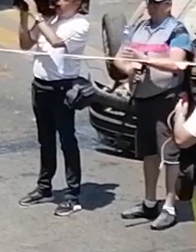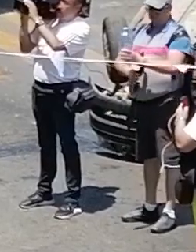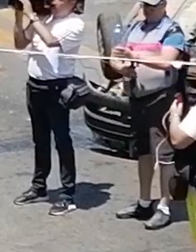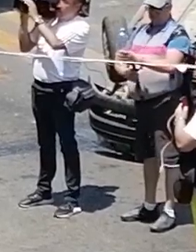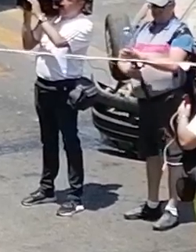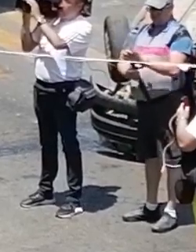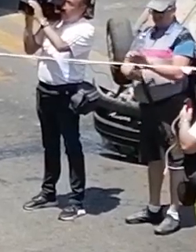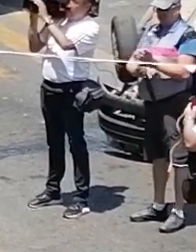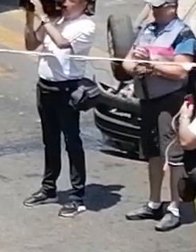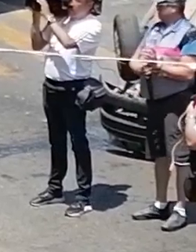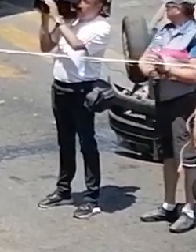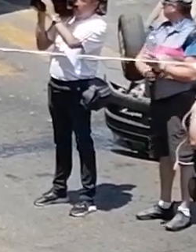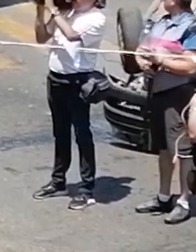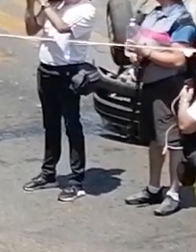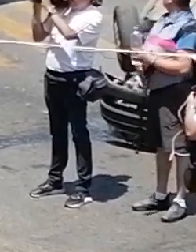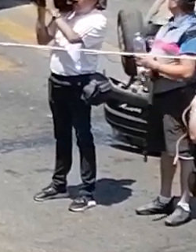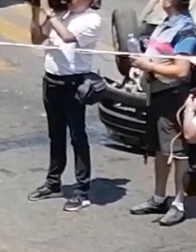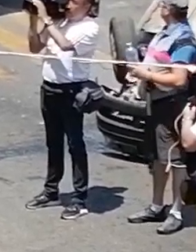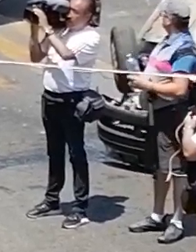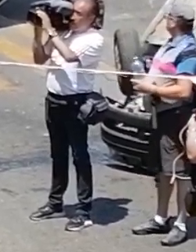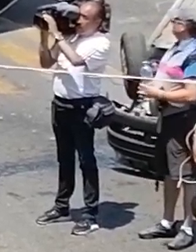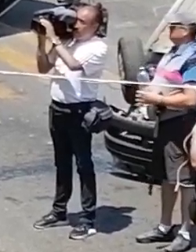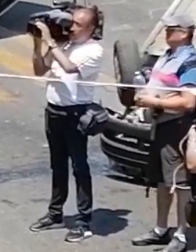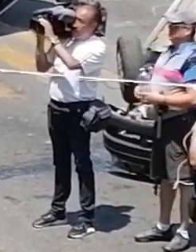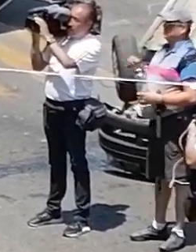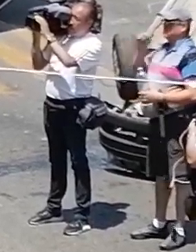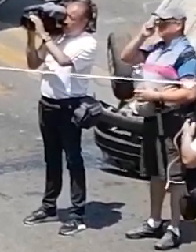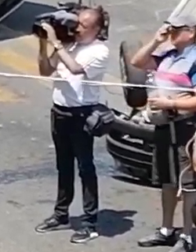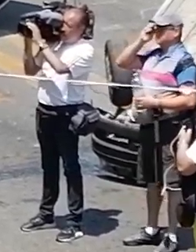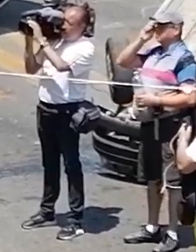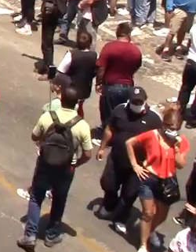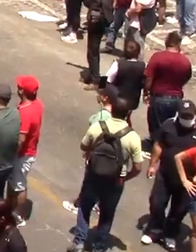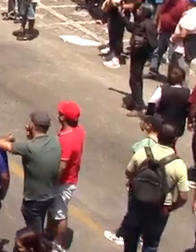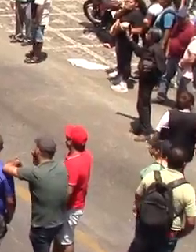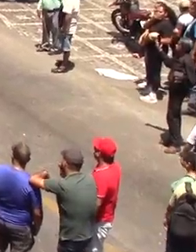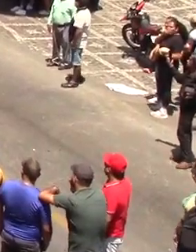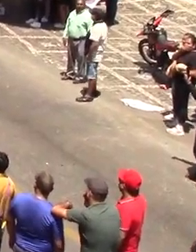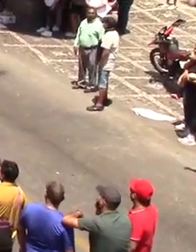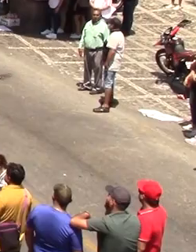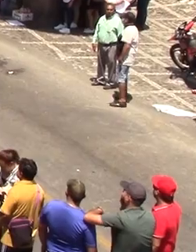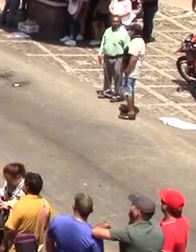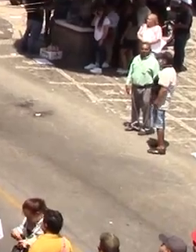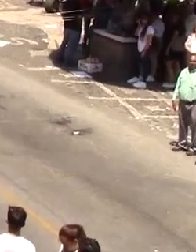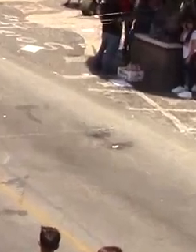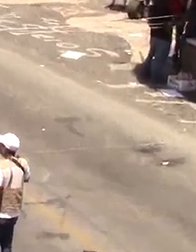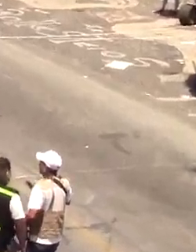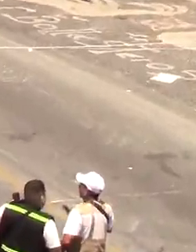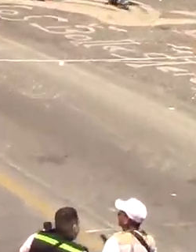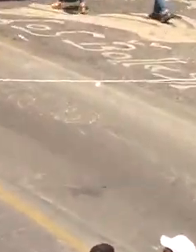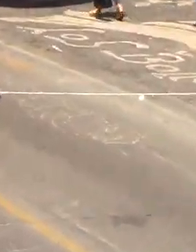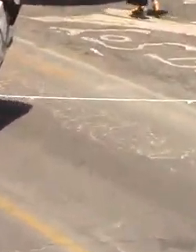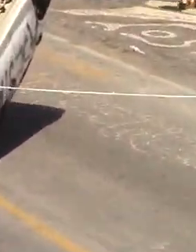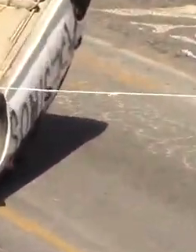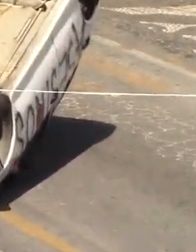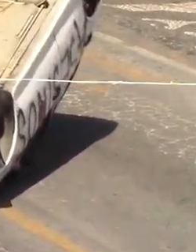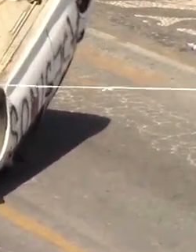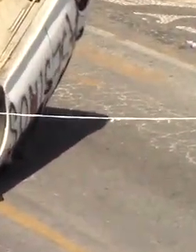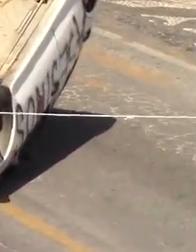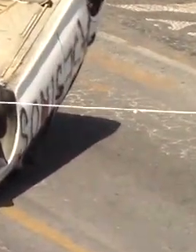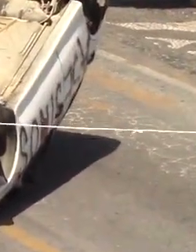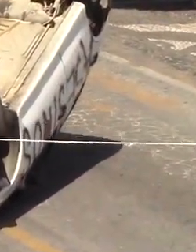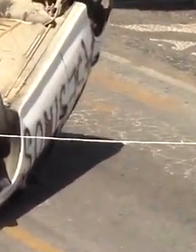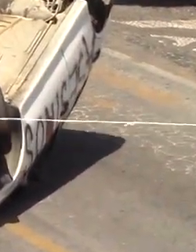de Iguala, así como también hizo oficial que la causa de muerte de la menor fue por asfixia mecánica